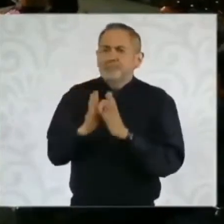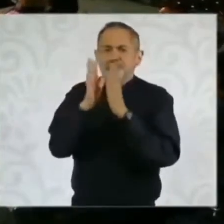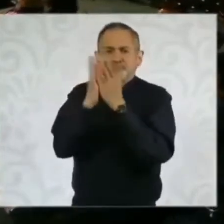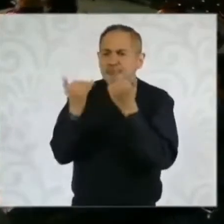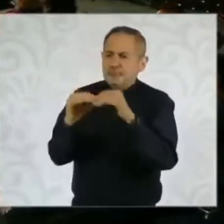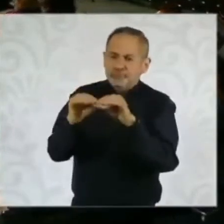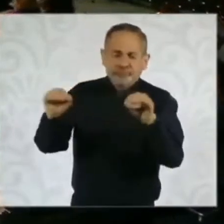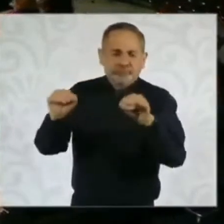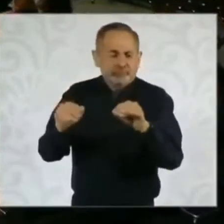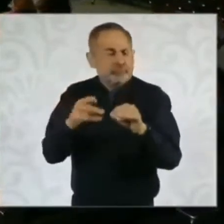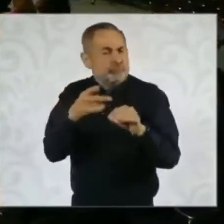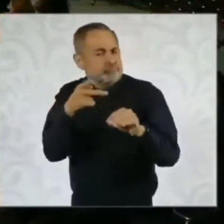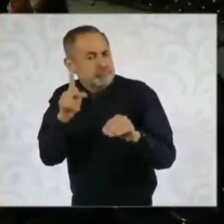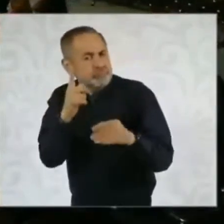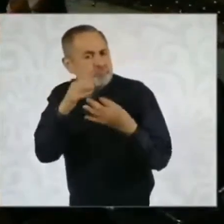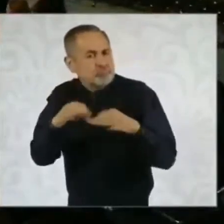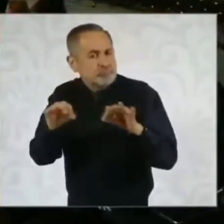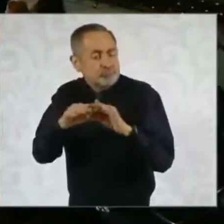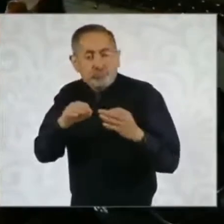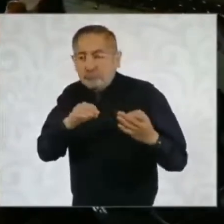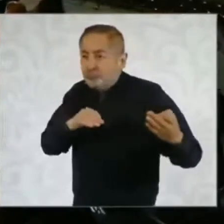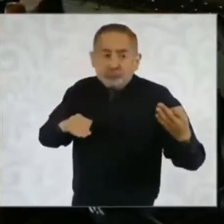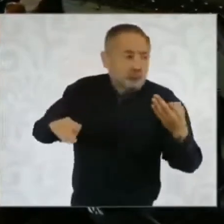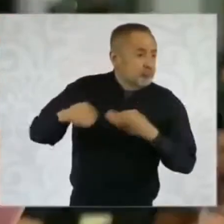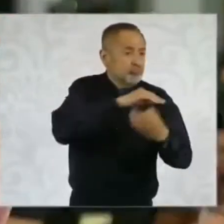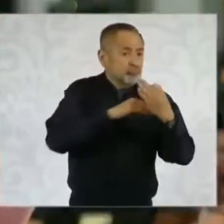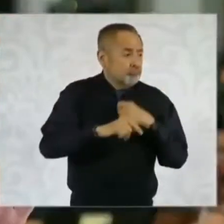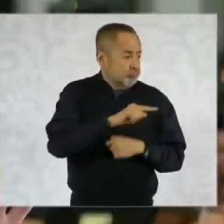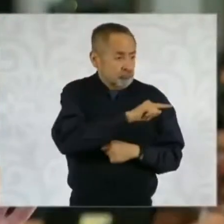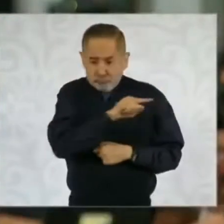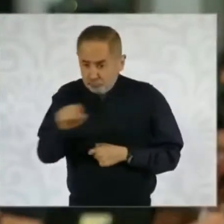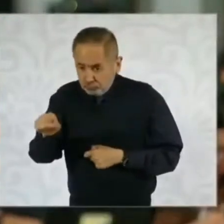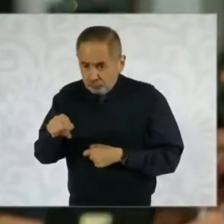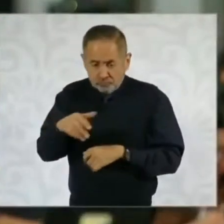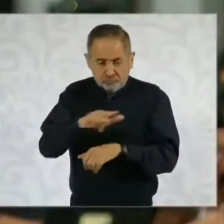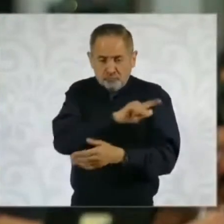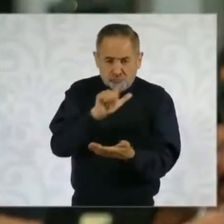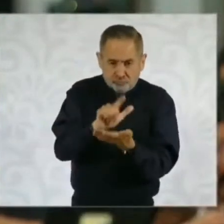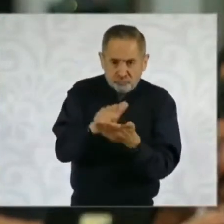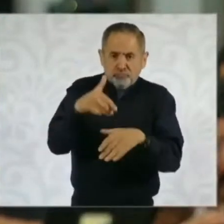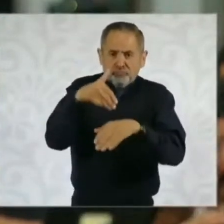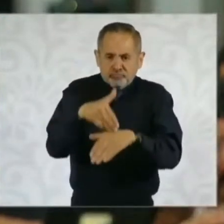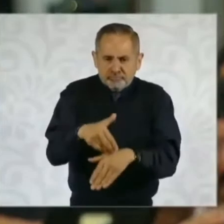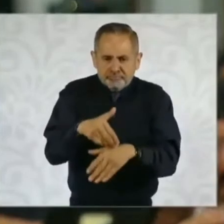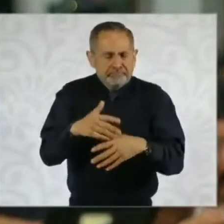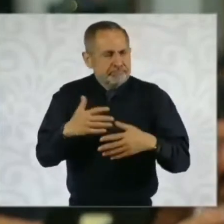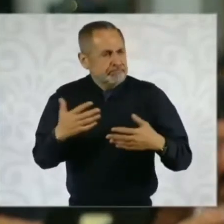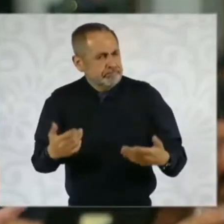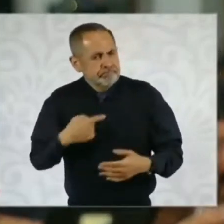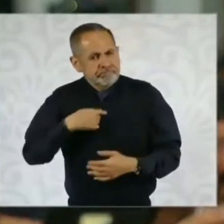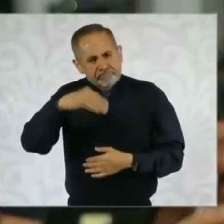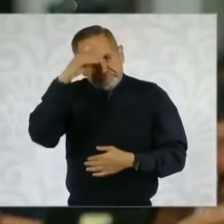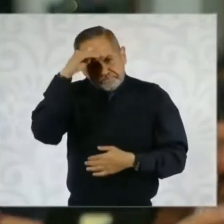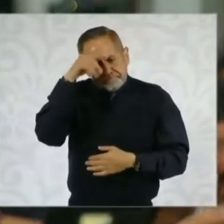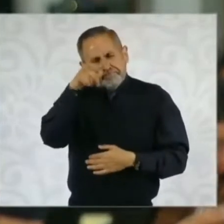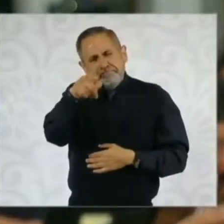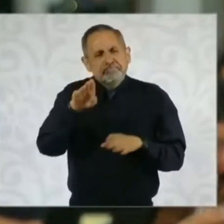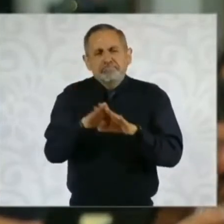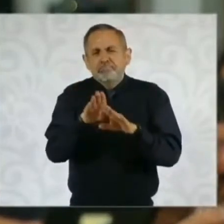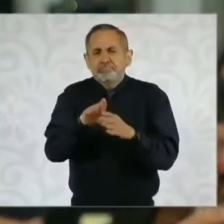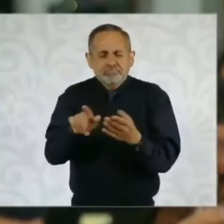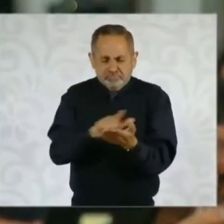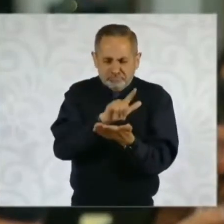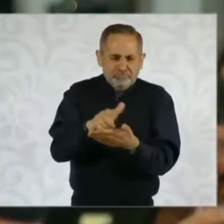de Derecho, que es el punto que desde mi perspectiva es el fundamental. Y quisiera preguntarle cuál es el papel del Estado de Derecho